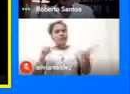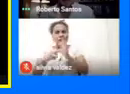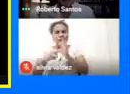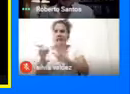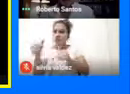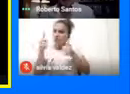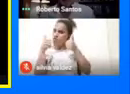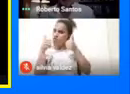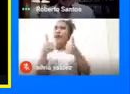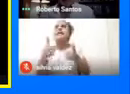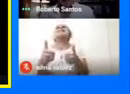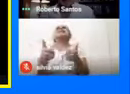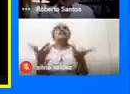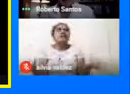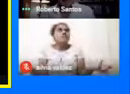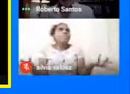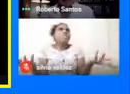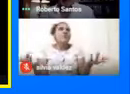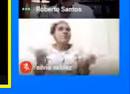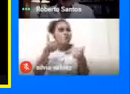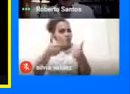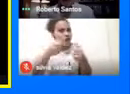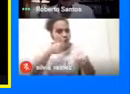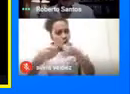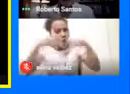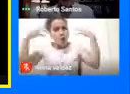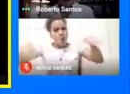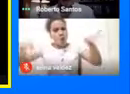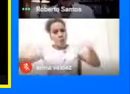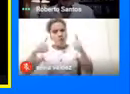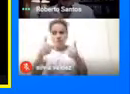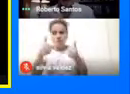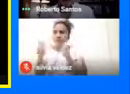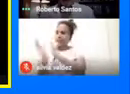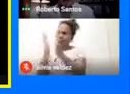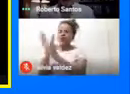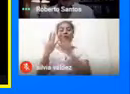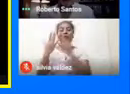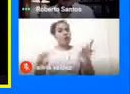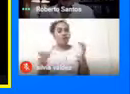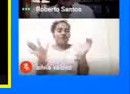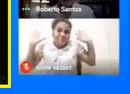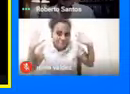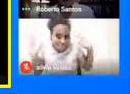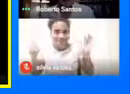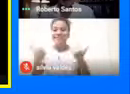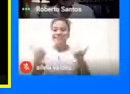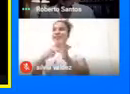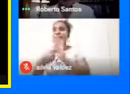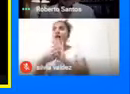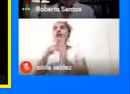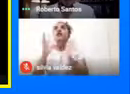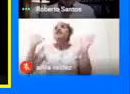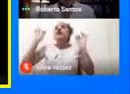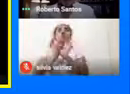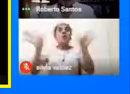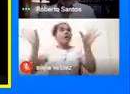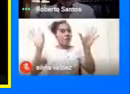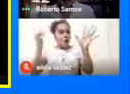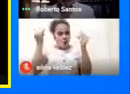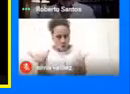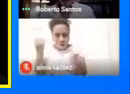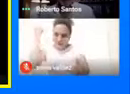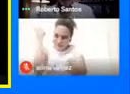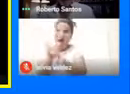Una muy buena noticia Una buena Y buena información Y bueno No es casualidad Que hoy Justo